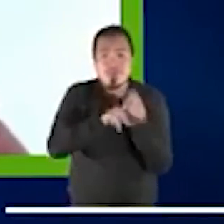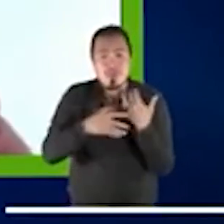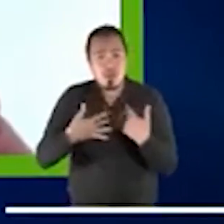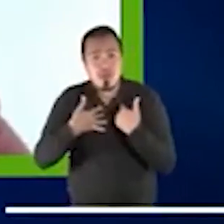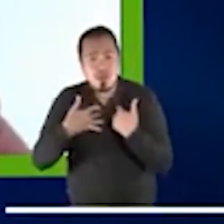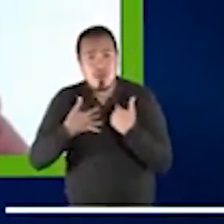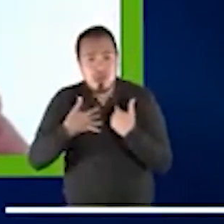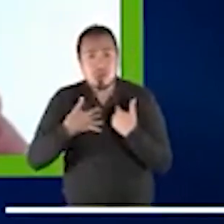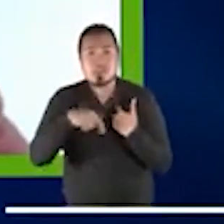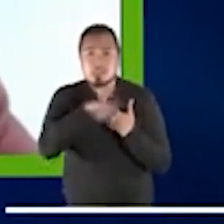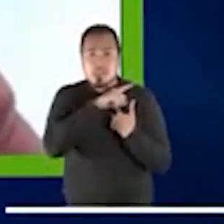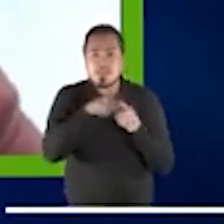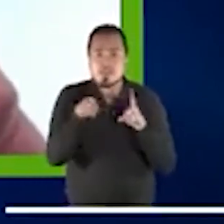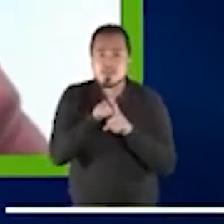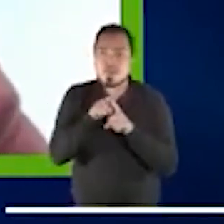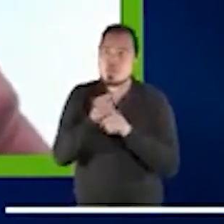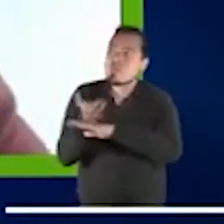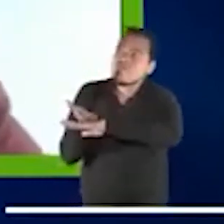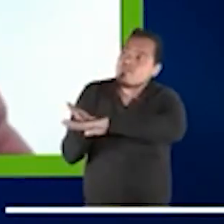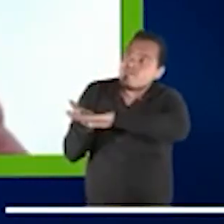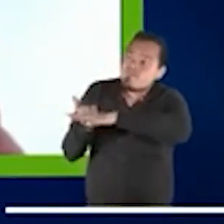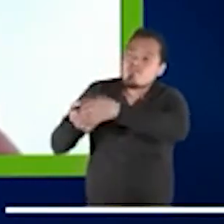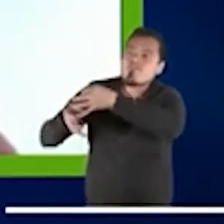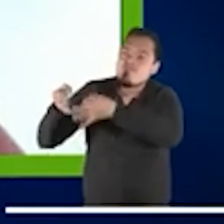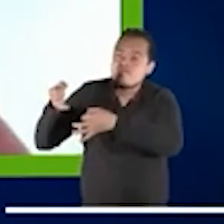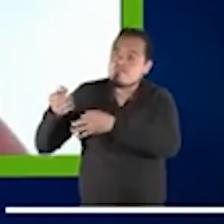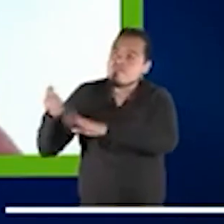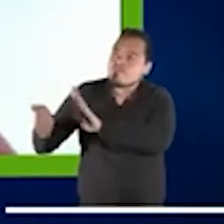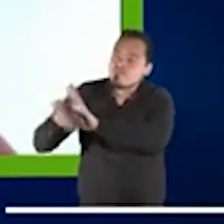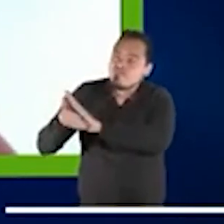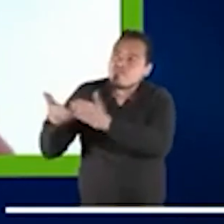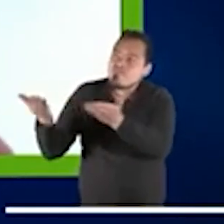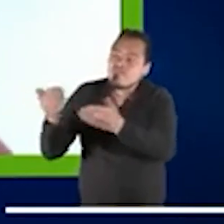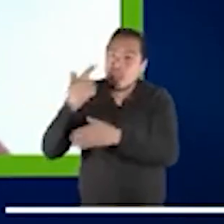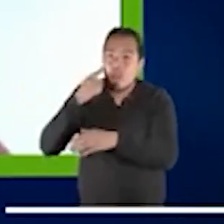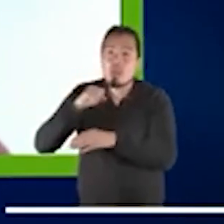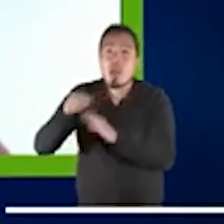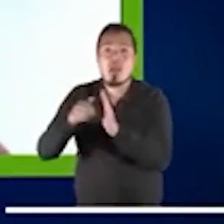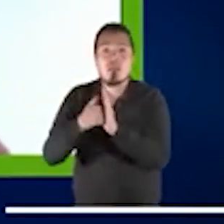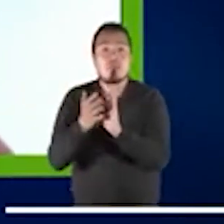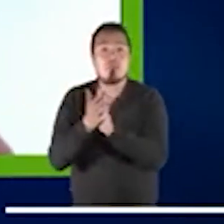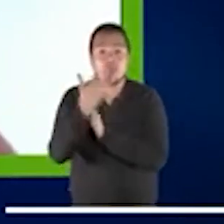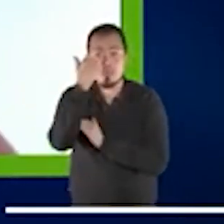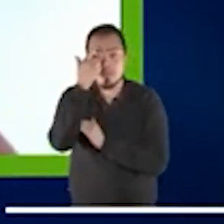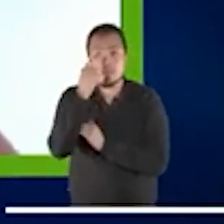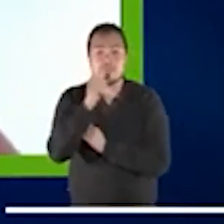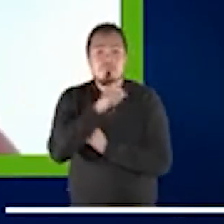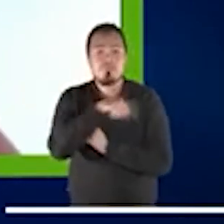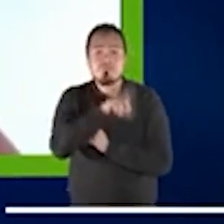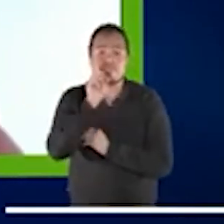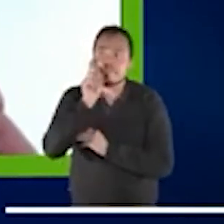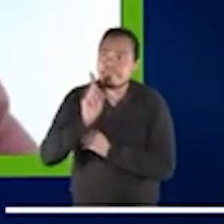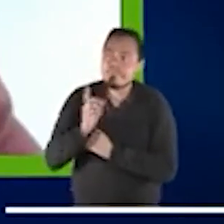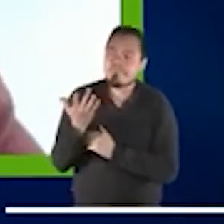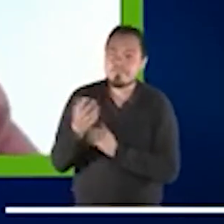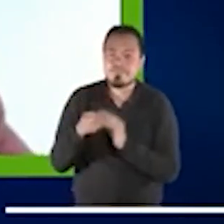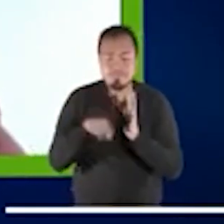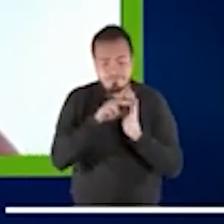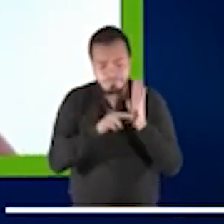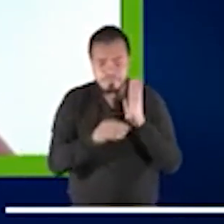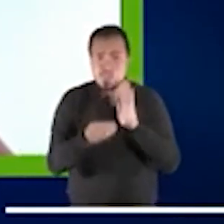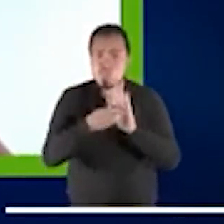y están utilizando procedimientos que ellos conocen entonces los procedimientos penales y civiles para